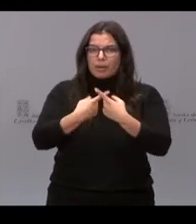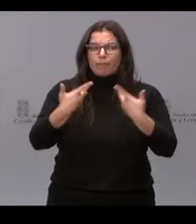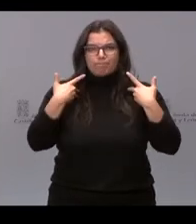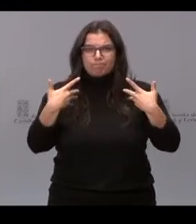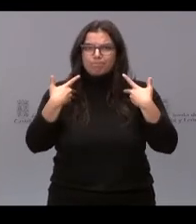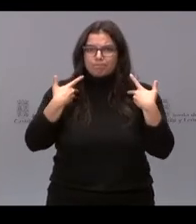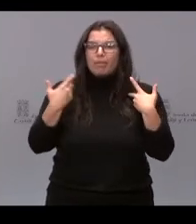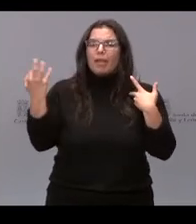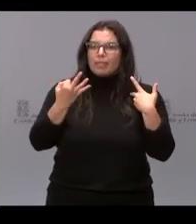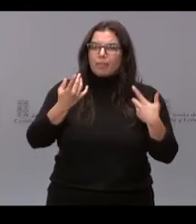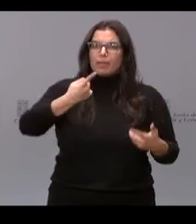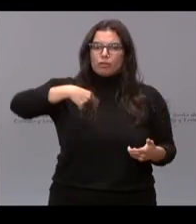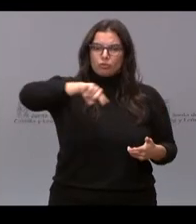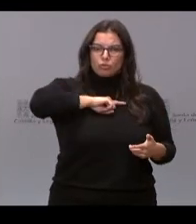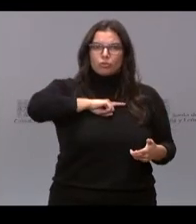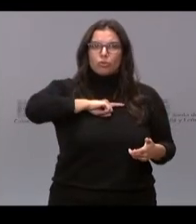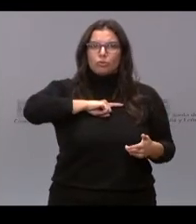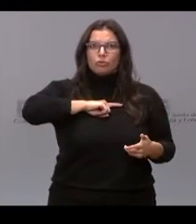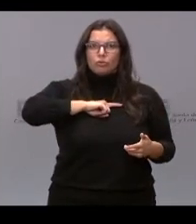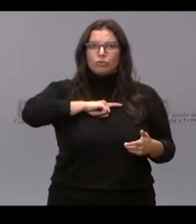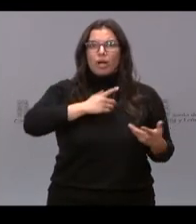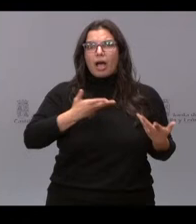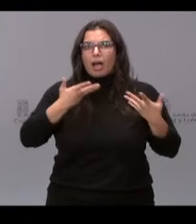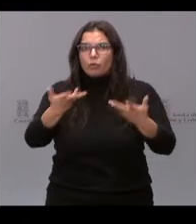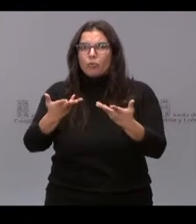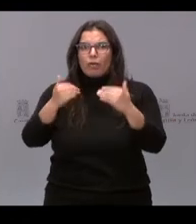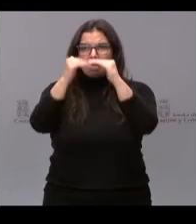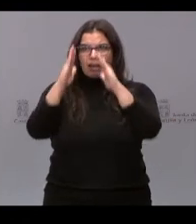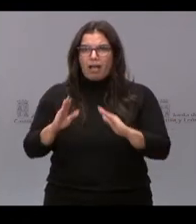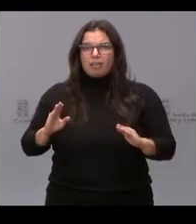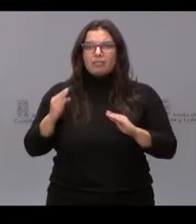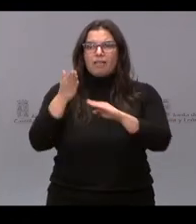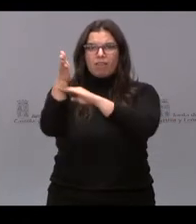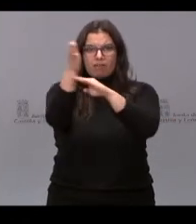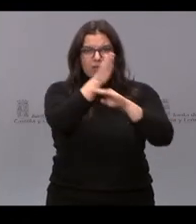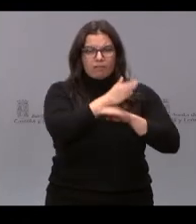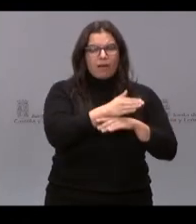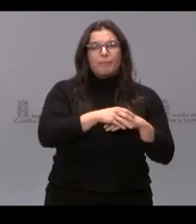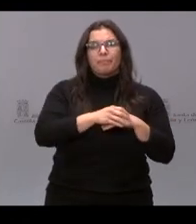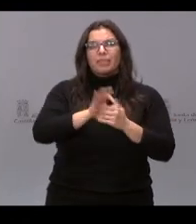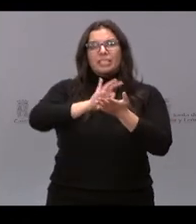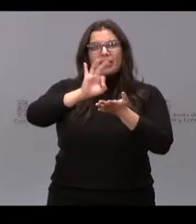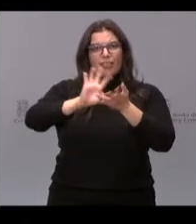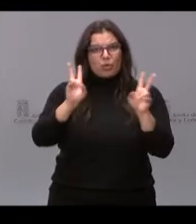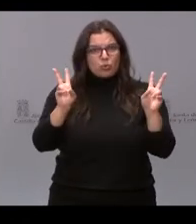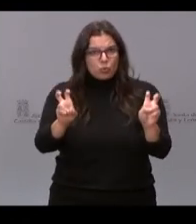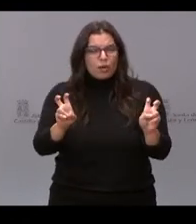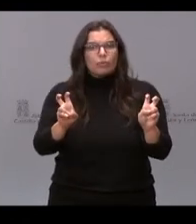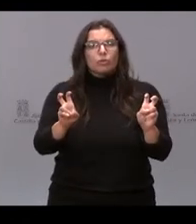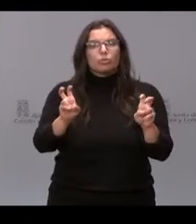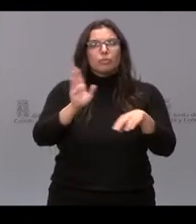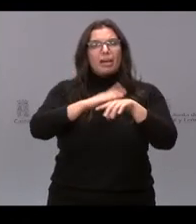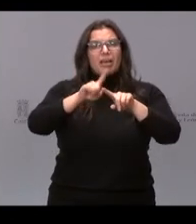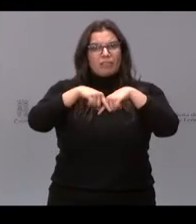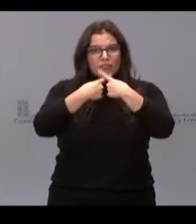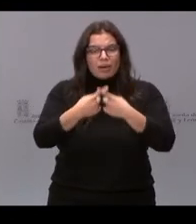y ahí tiene que estar la ayuda a domicilio. Aquellos nuevos servicios para aquellas